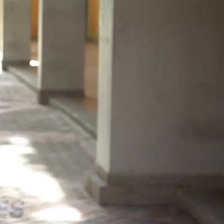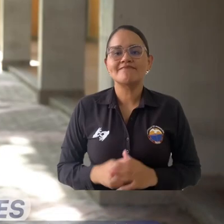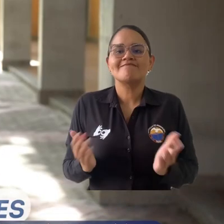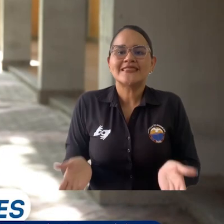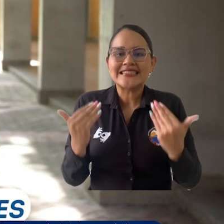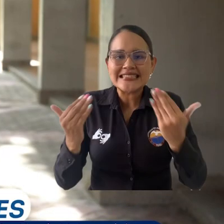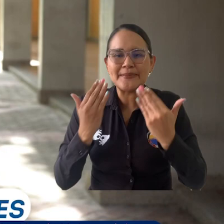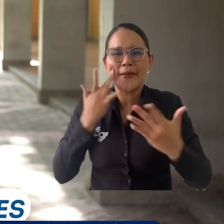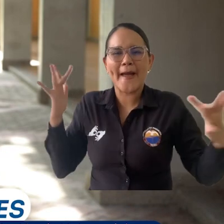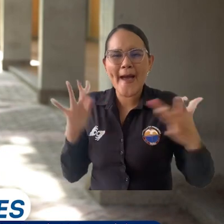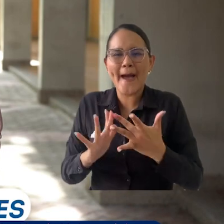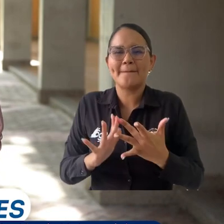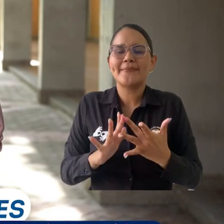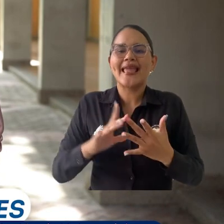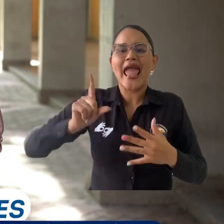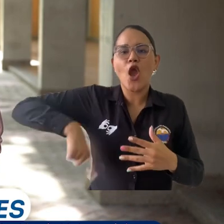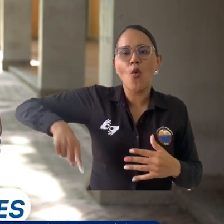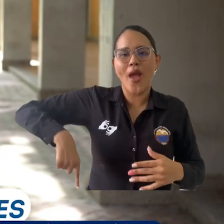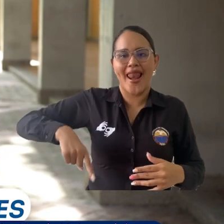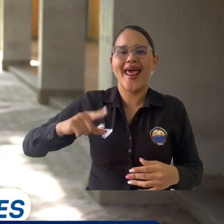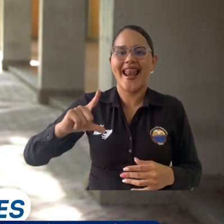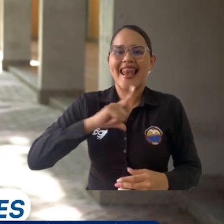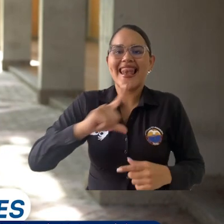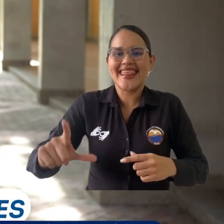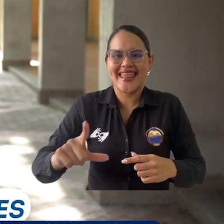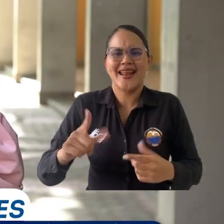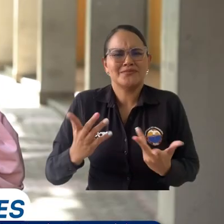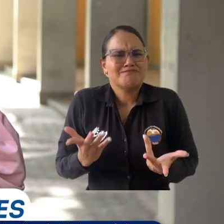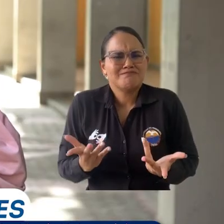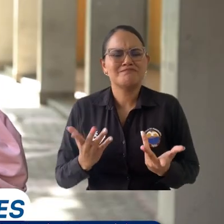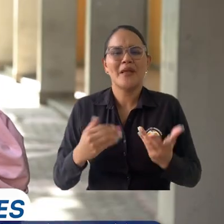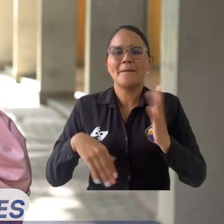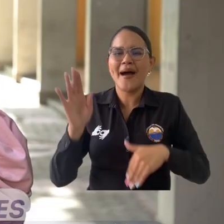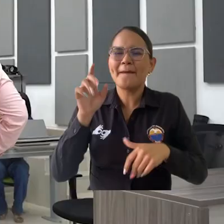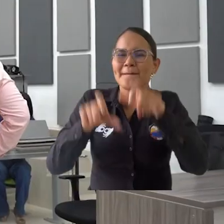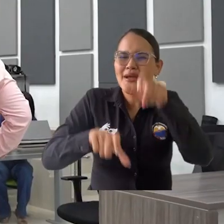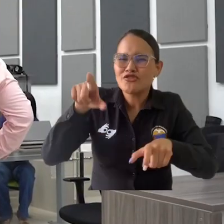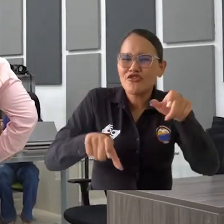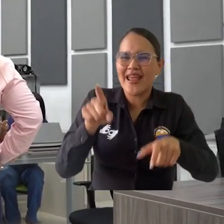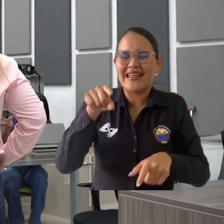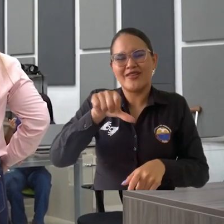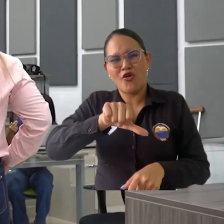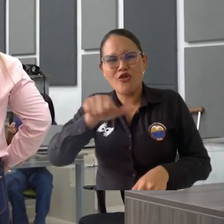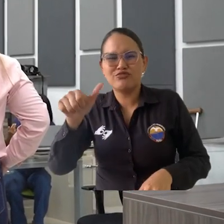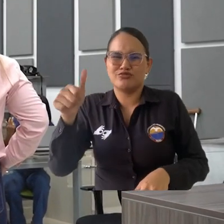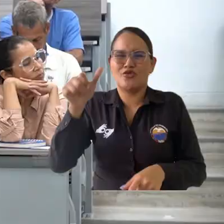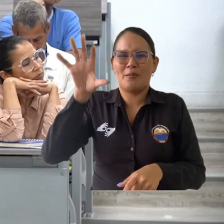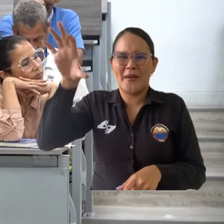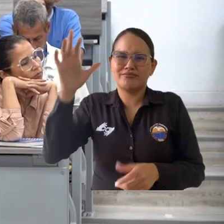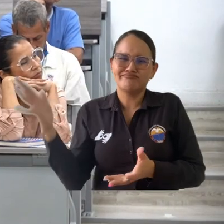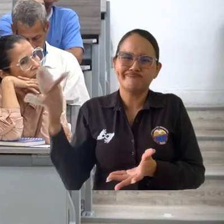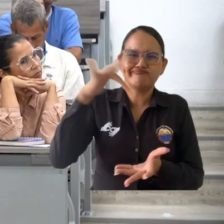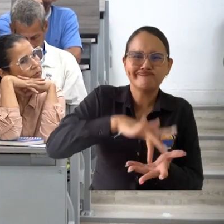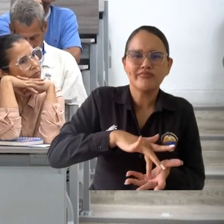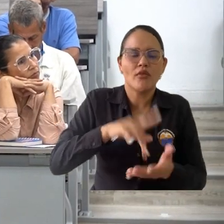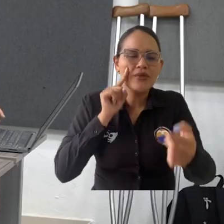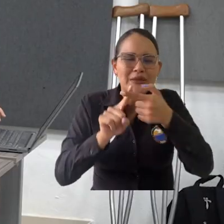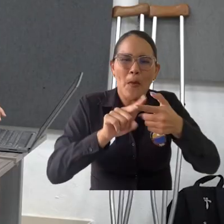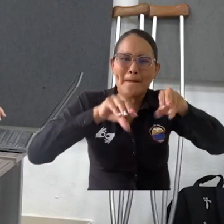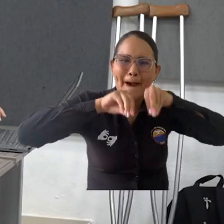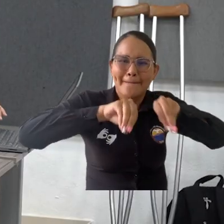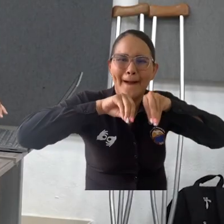Esta Escuela de Liderazgo para Población Migrante va encaminada a ilustrar, capacitar,